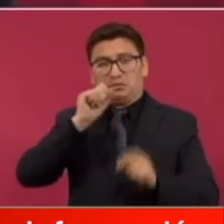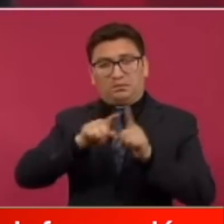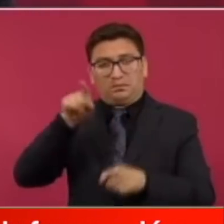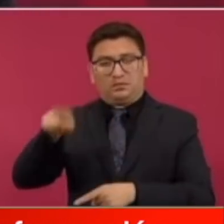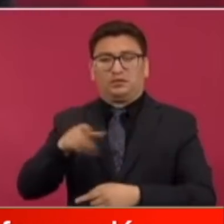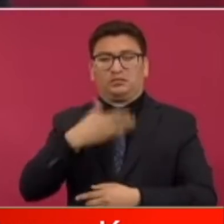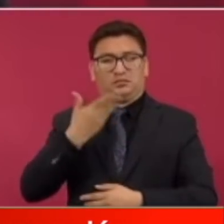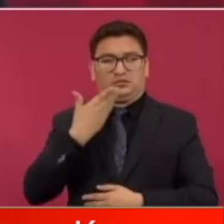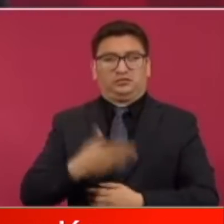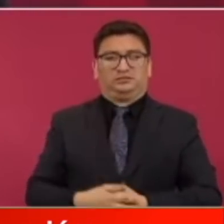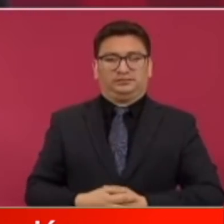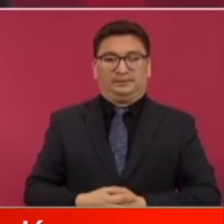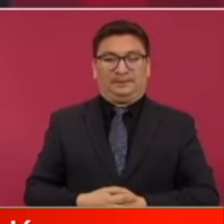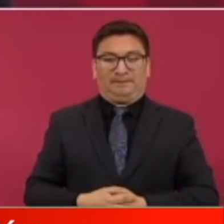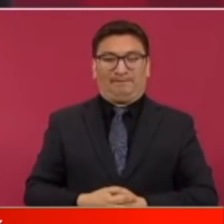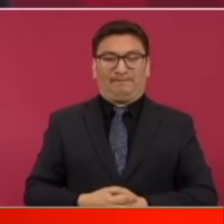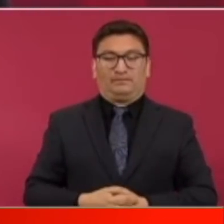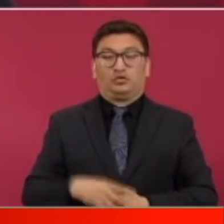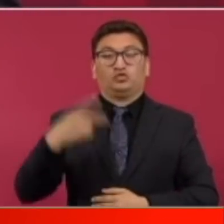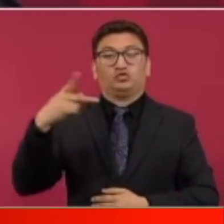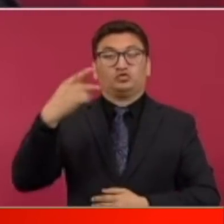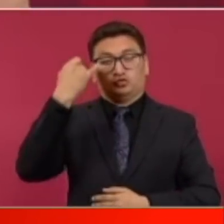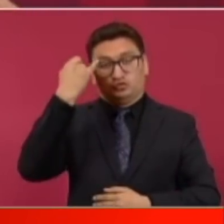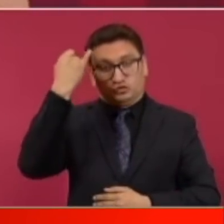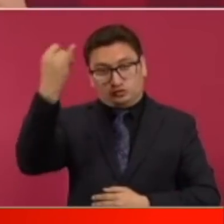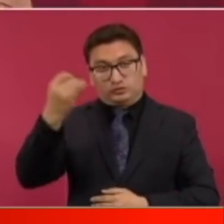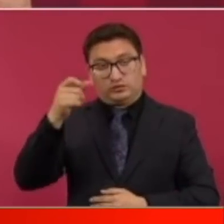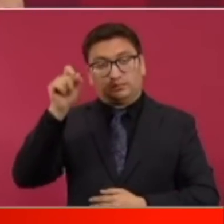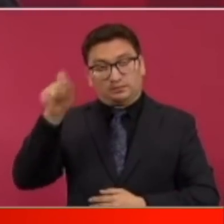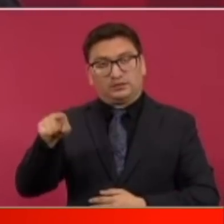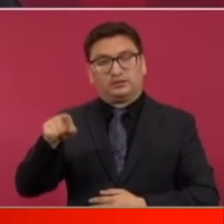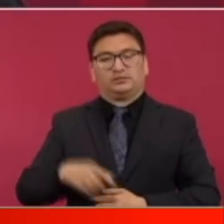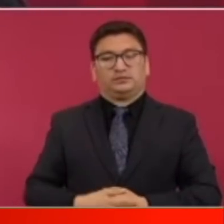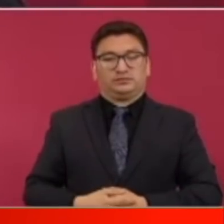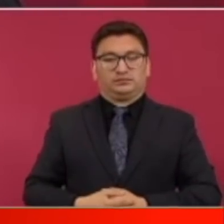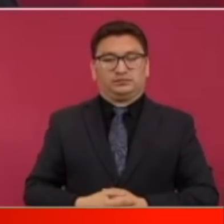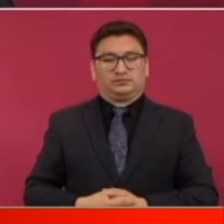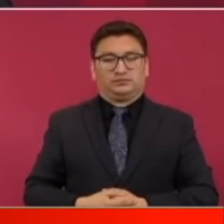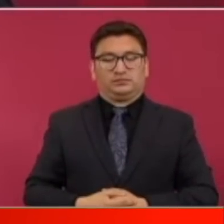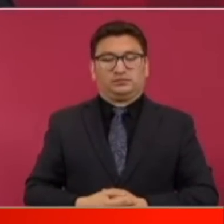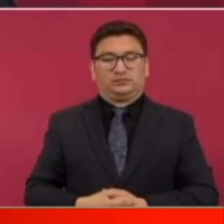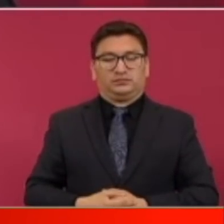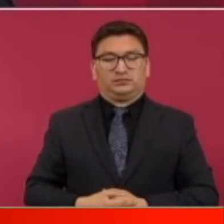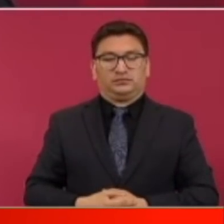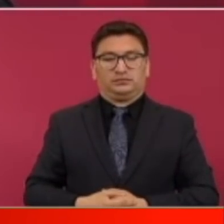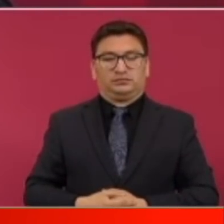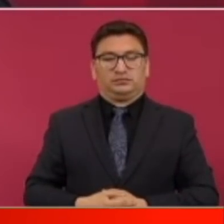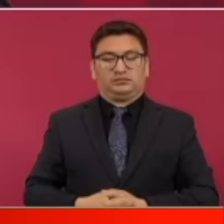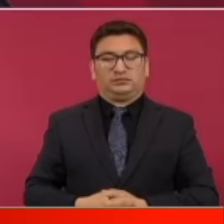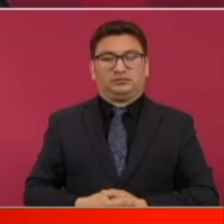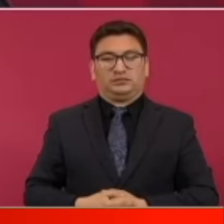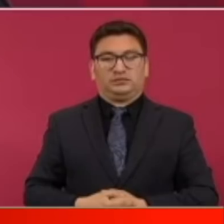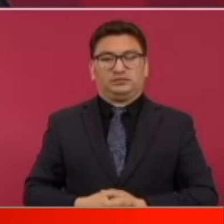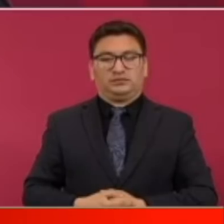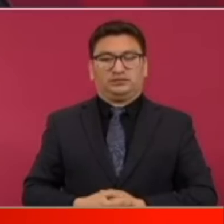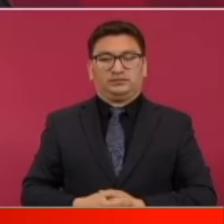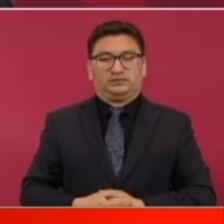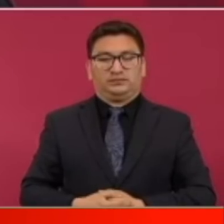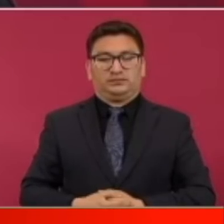misma concepción y reciben consigna